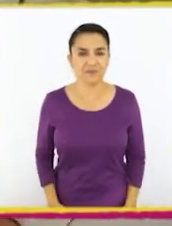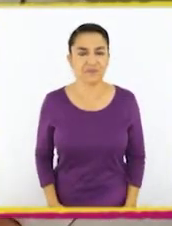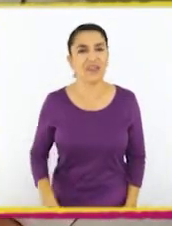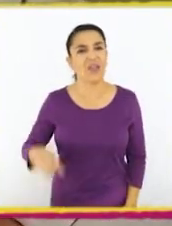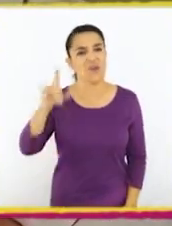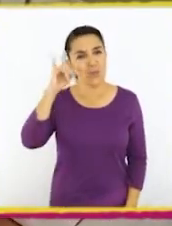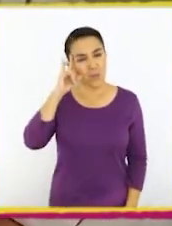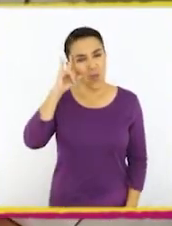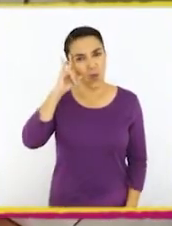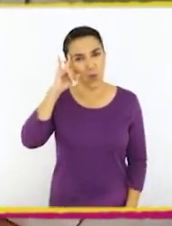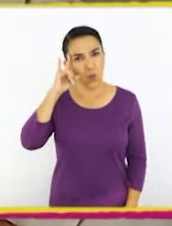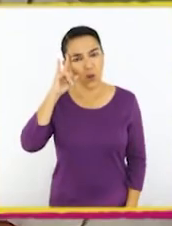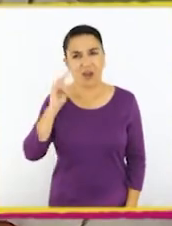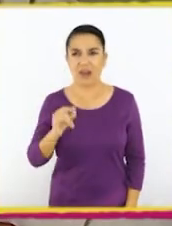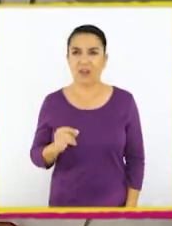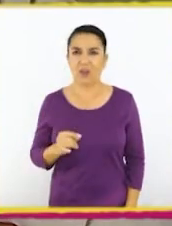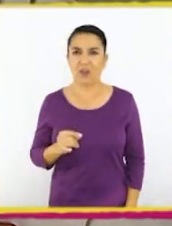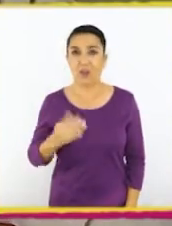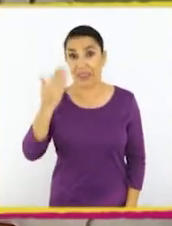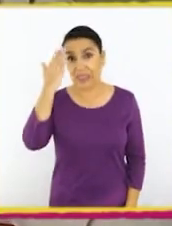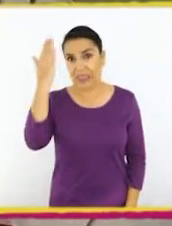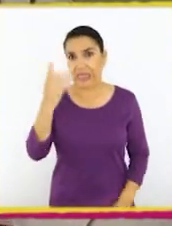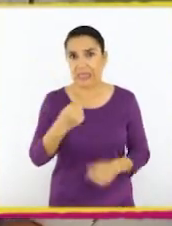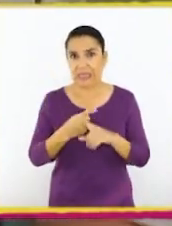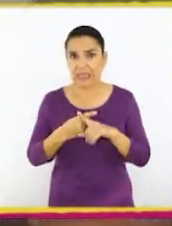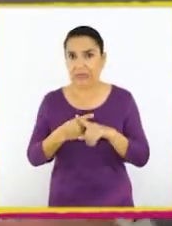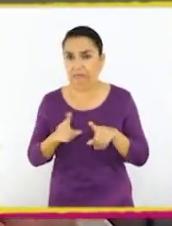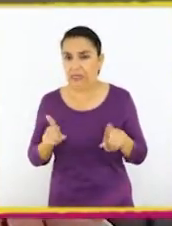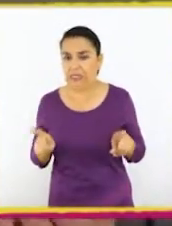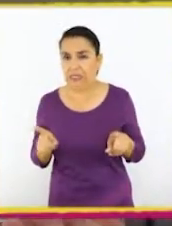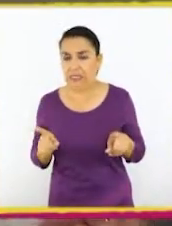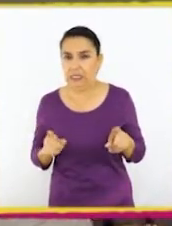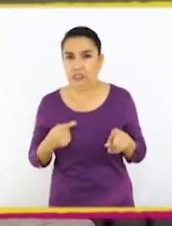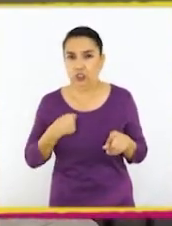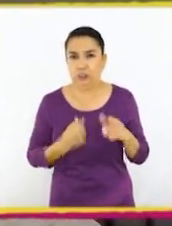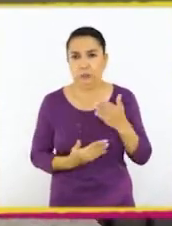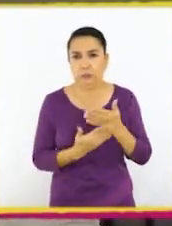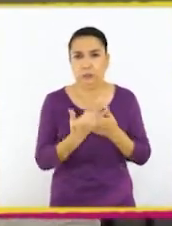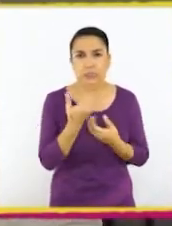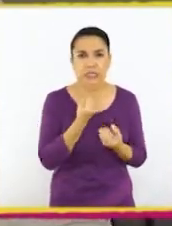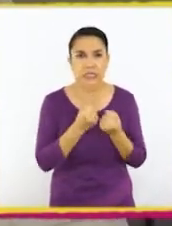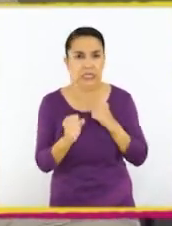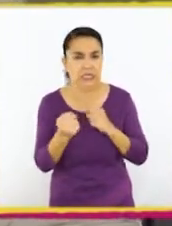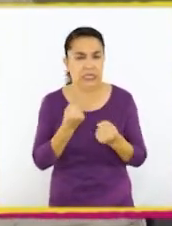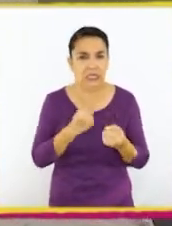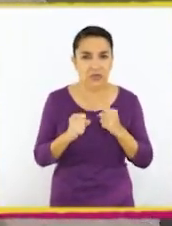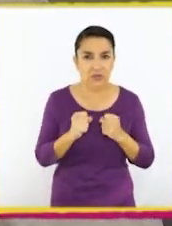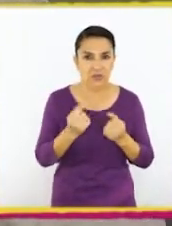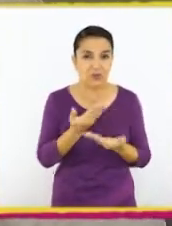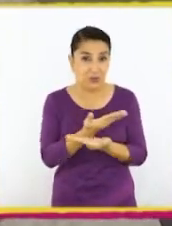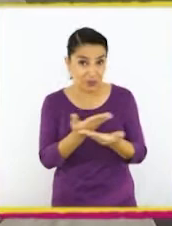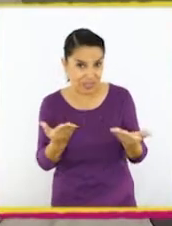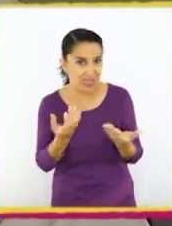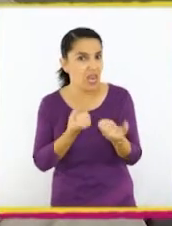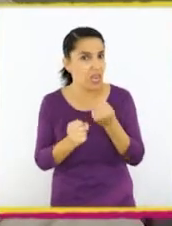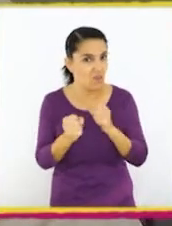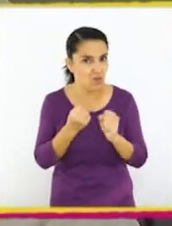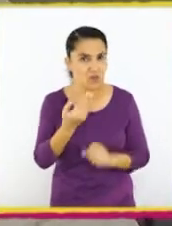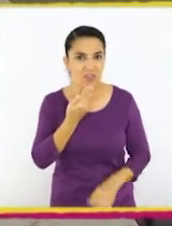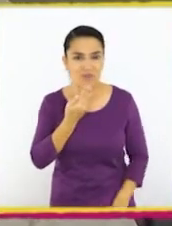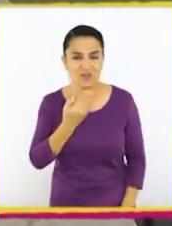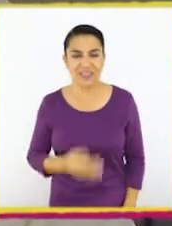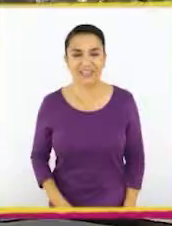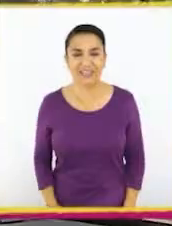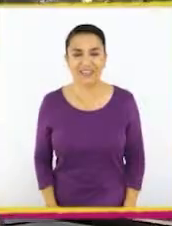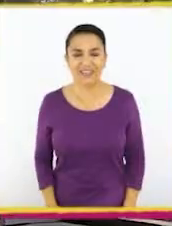Me acuerdo. Fue un día diferente porque estaba toda la mañana nervioso. ¡Ah! ¿Ustedes también se ponen nerviosos?